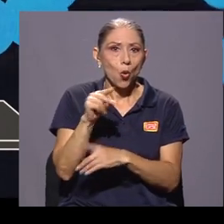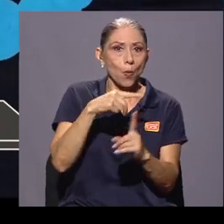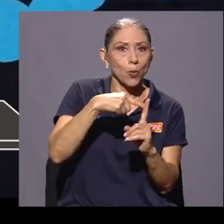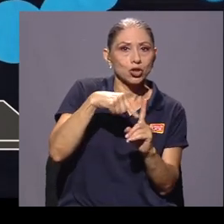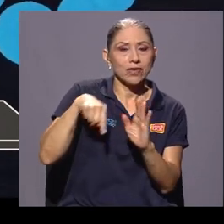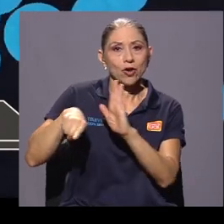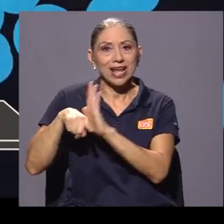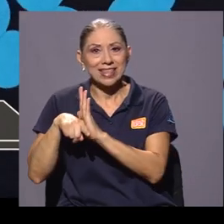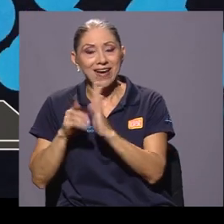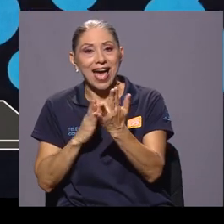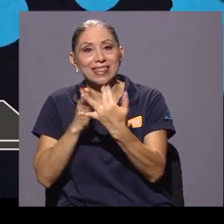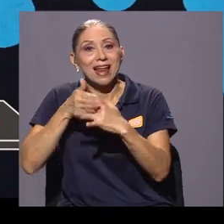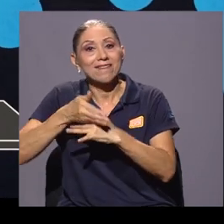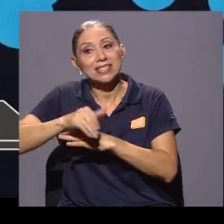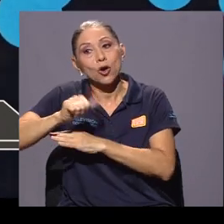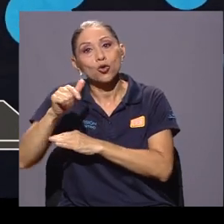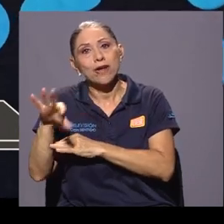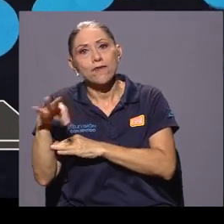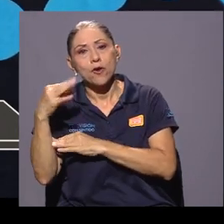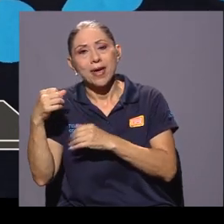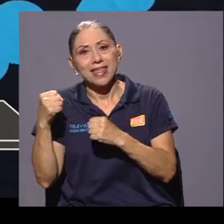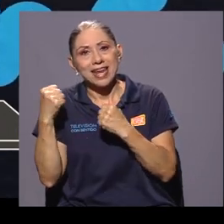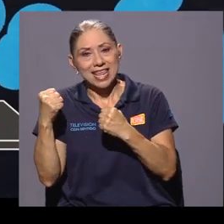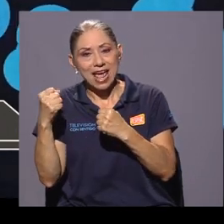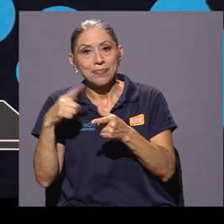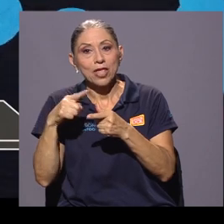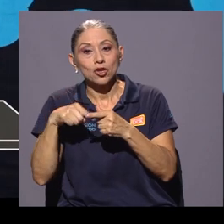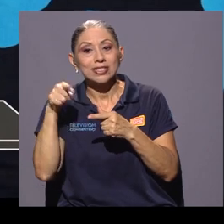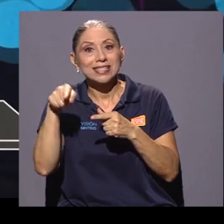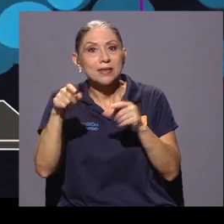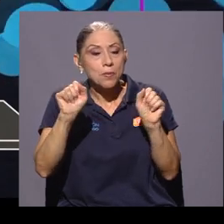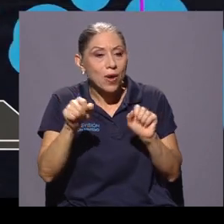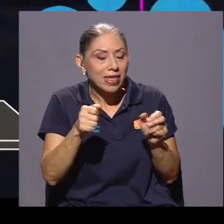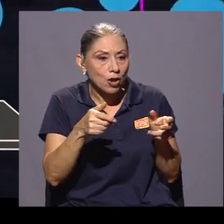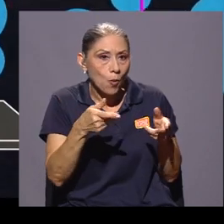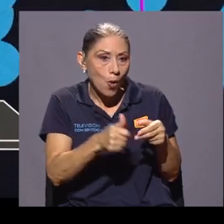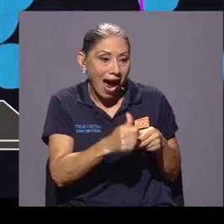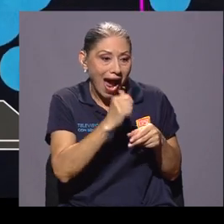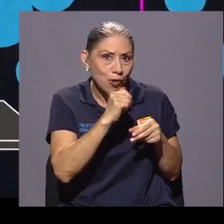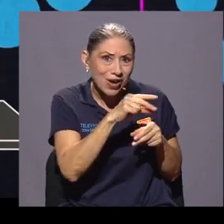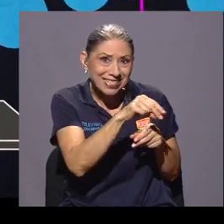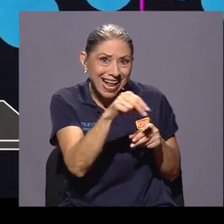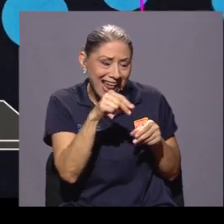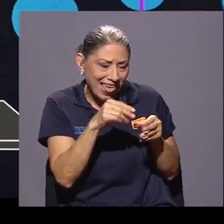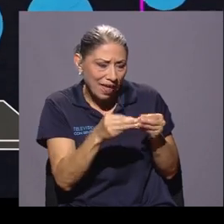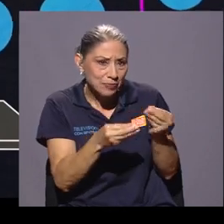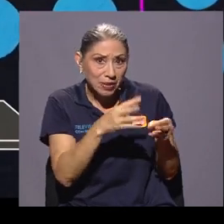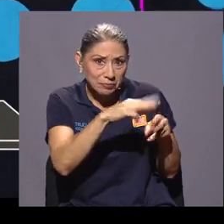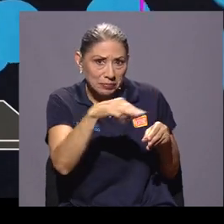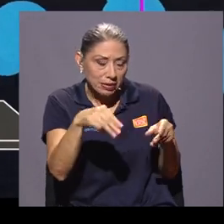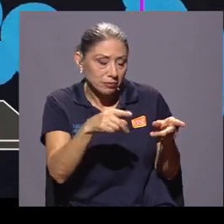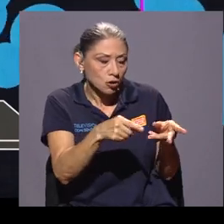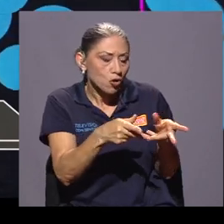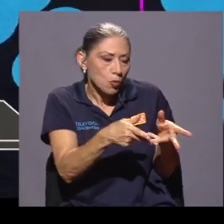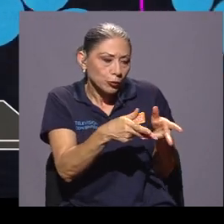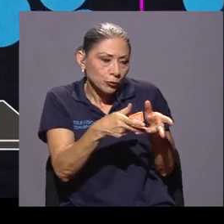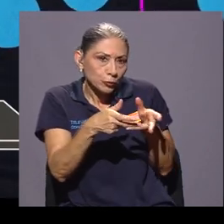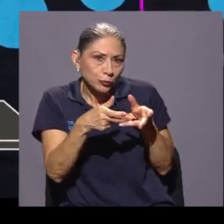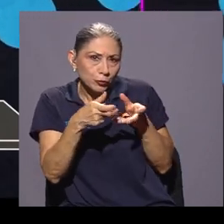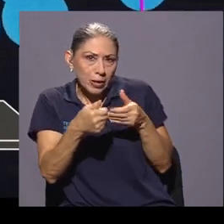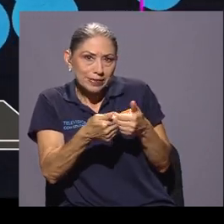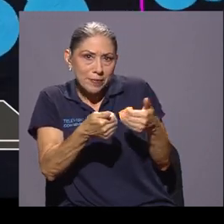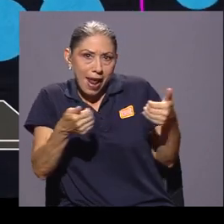por medio de una fuente de energía externa y atrae y separa componentes del agua salada. Las ventajas que ofrece este nuevo método